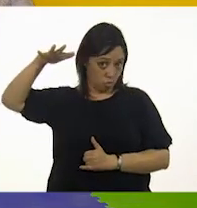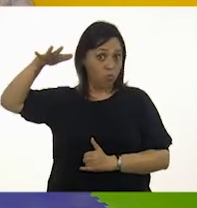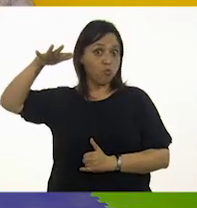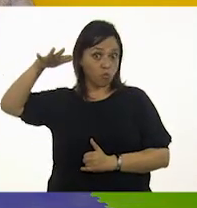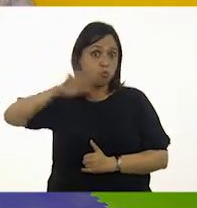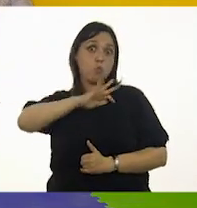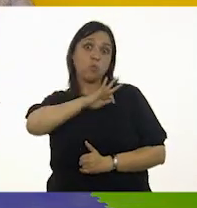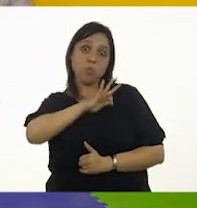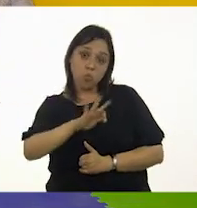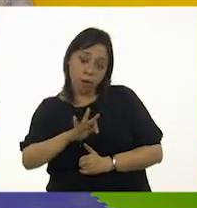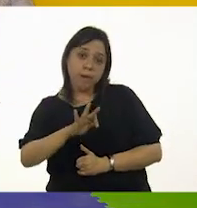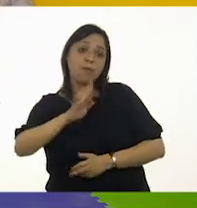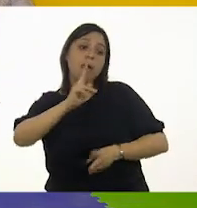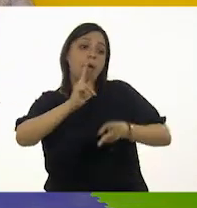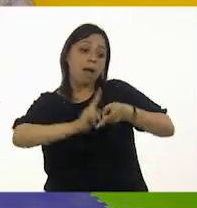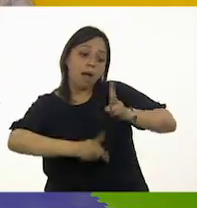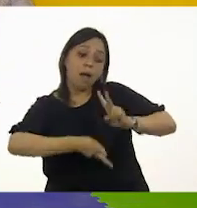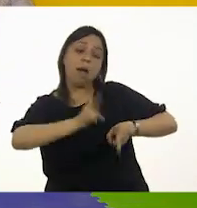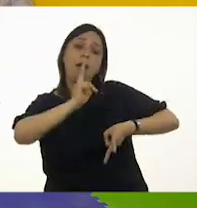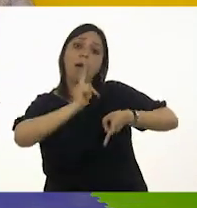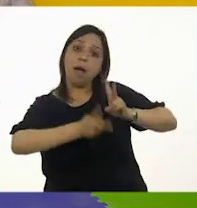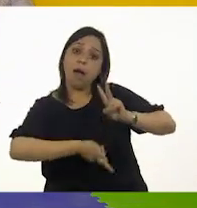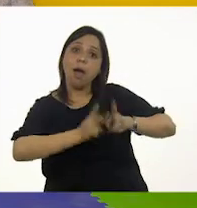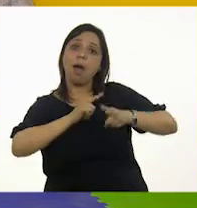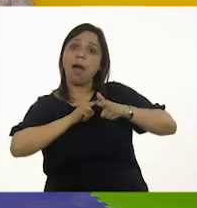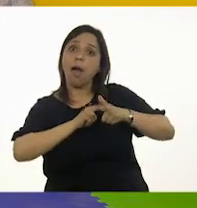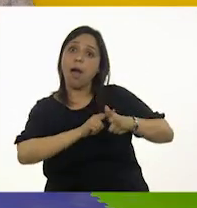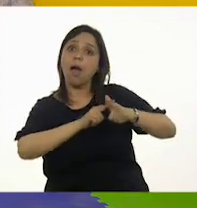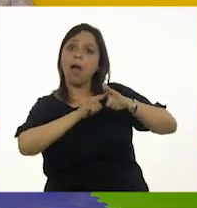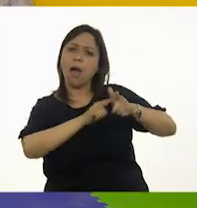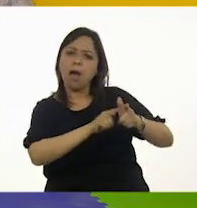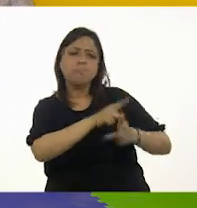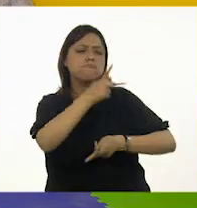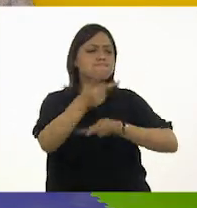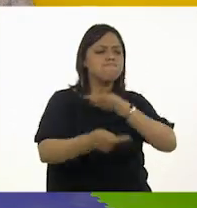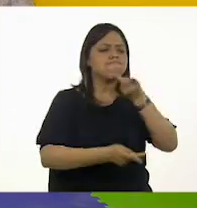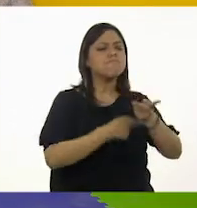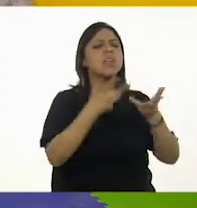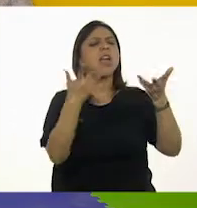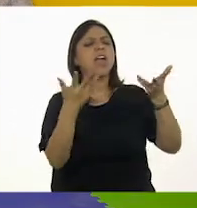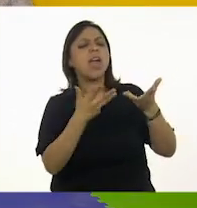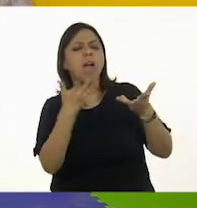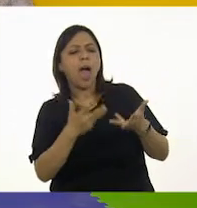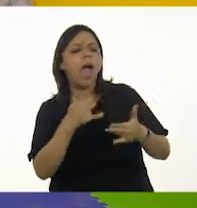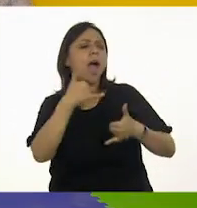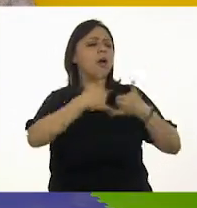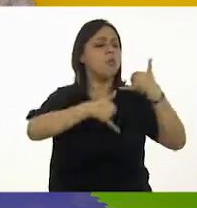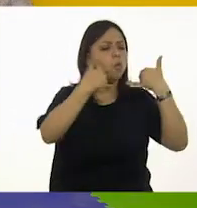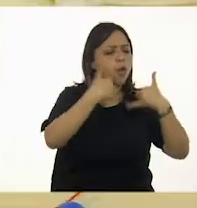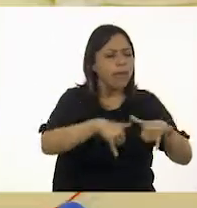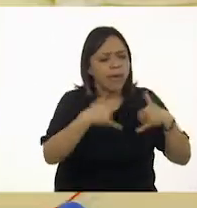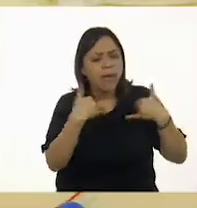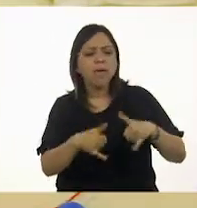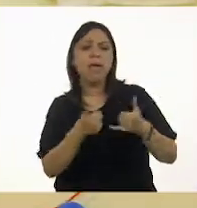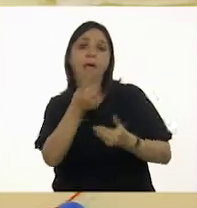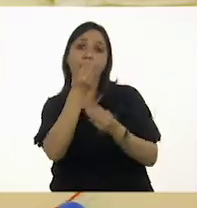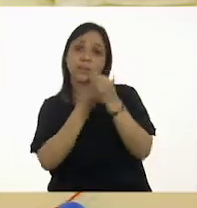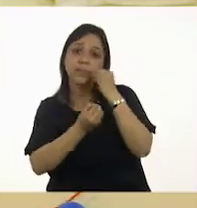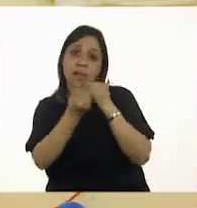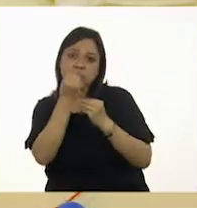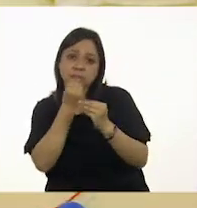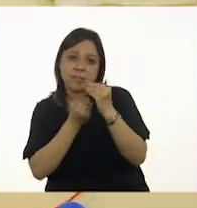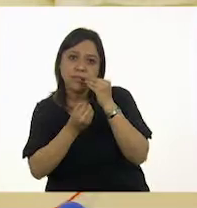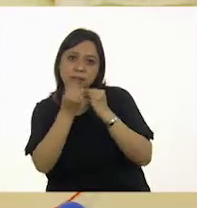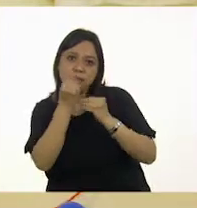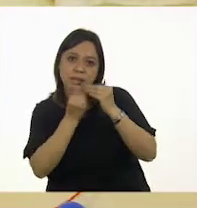y darles continuidad, preguntándoles acerca de lo que hacen, de sus juguetes, sobre los alimentos. Buscando